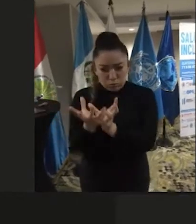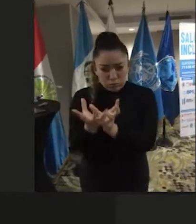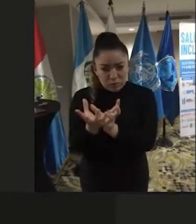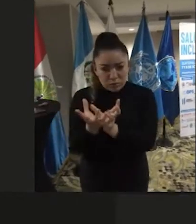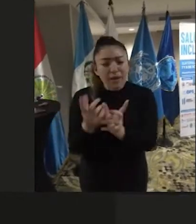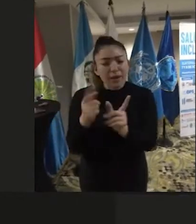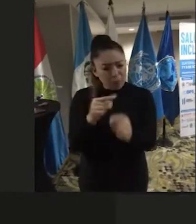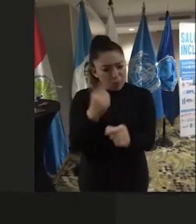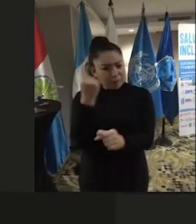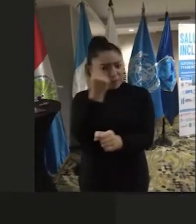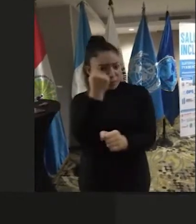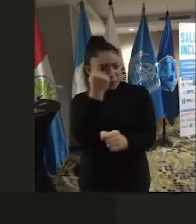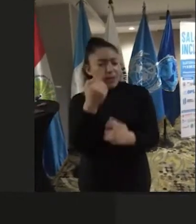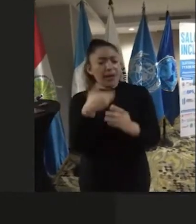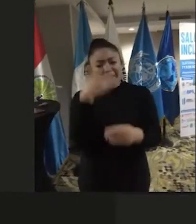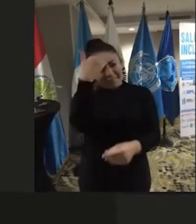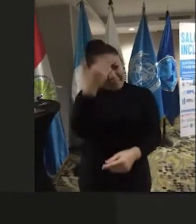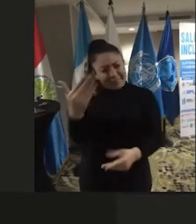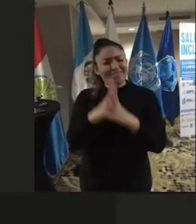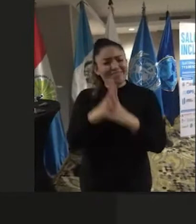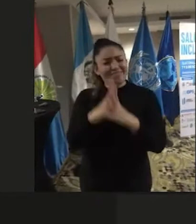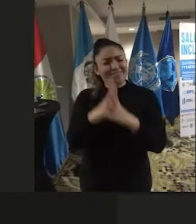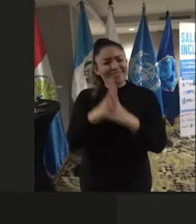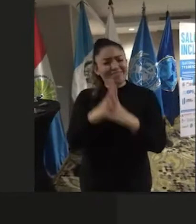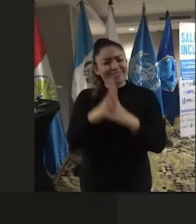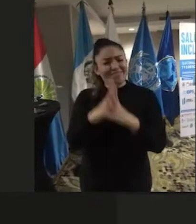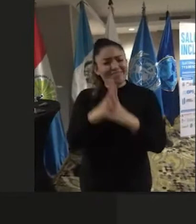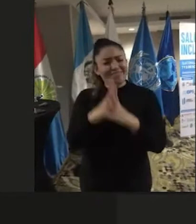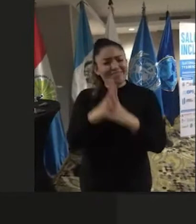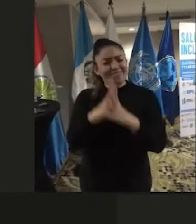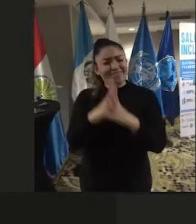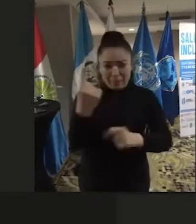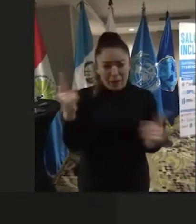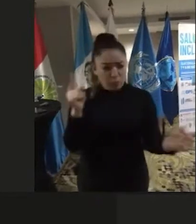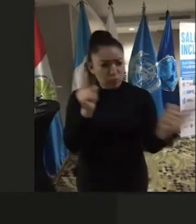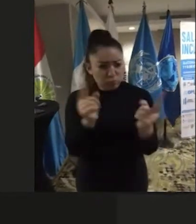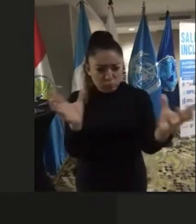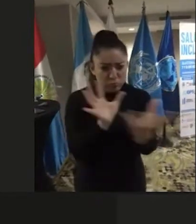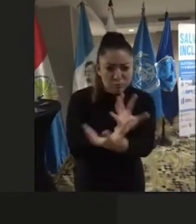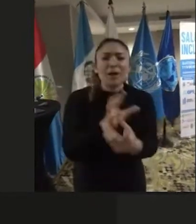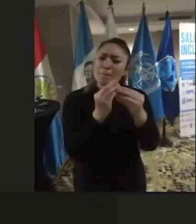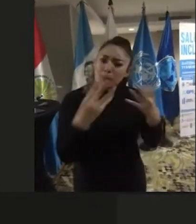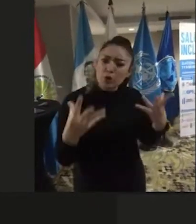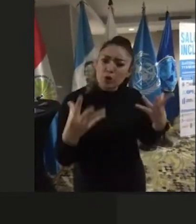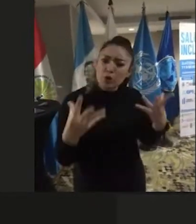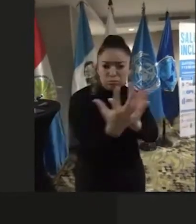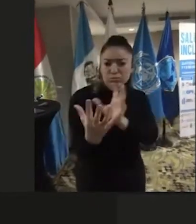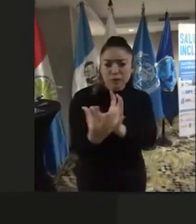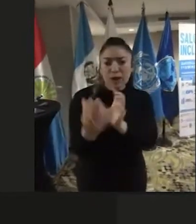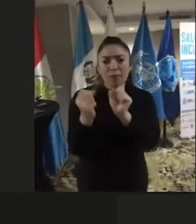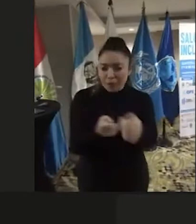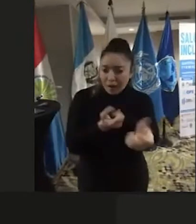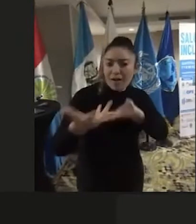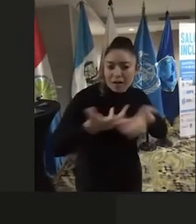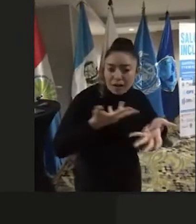inmensamente a Guatemala por permitir que este primer encuentro se haga y que sea un encuentro de muchos otros encuentros que se